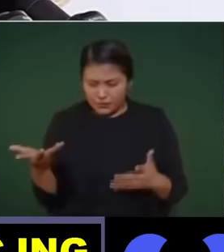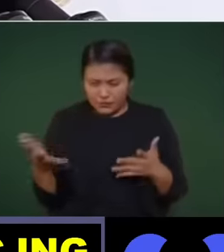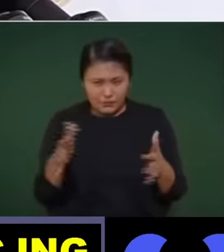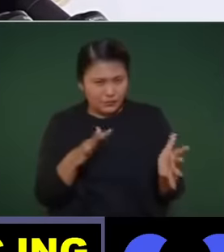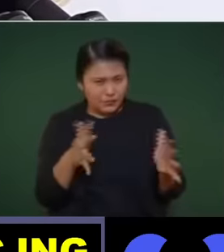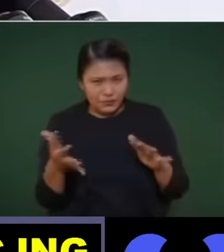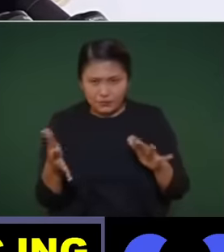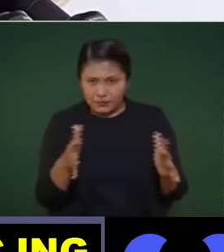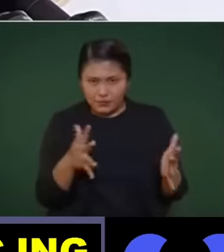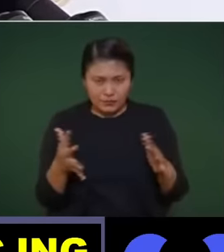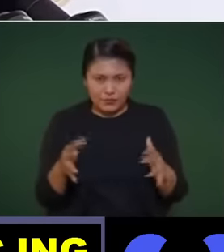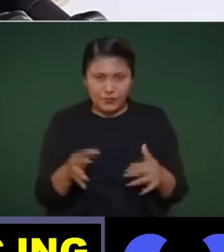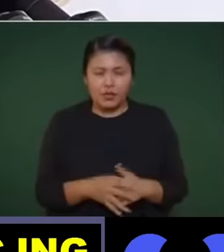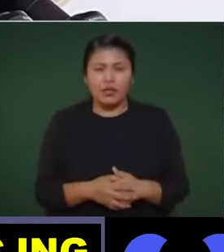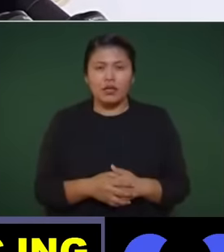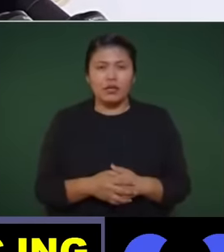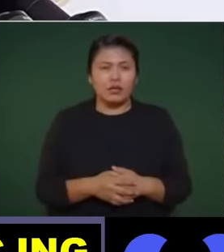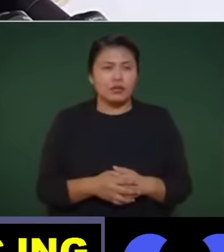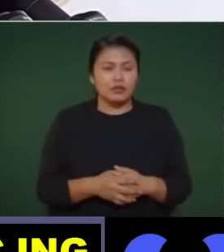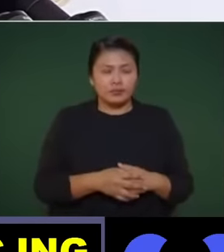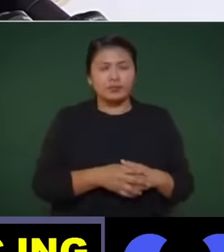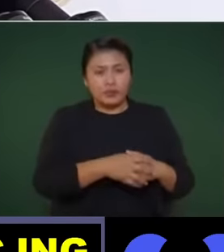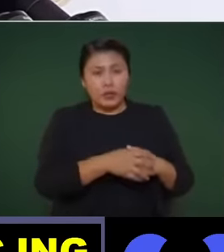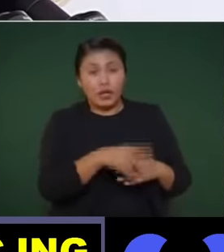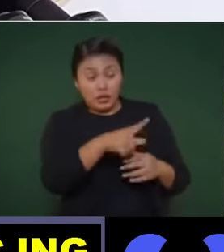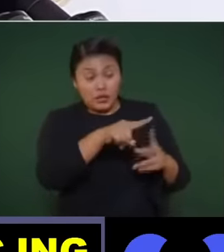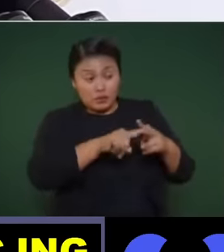construir un penal,